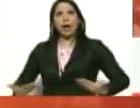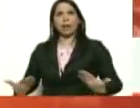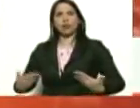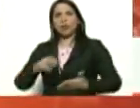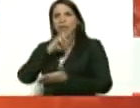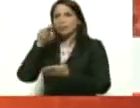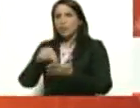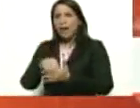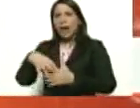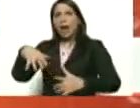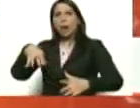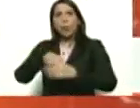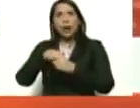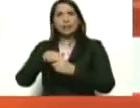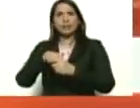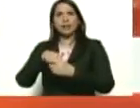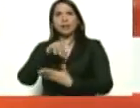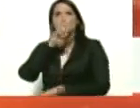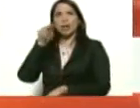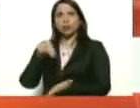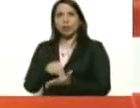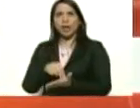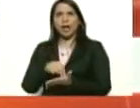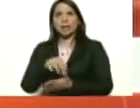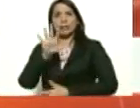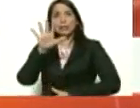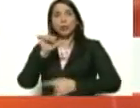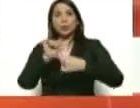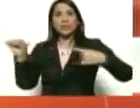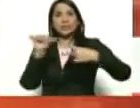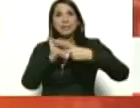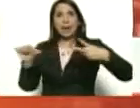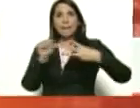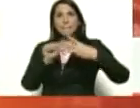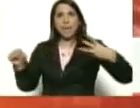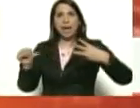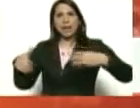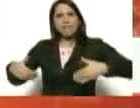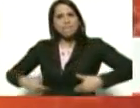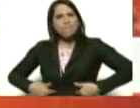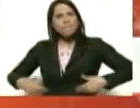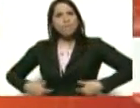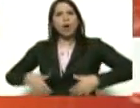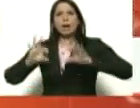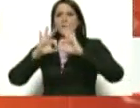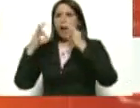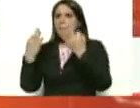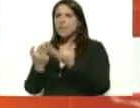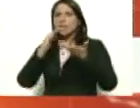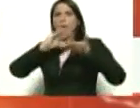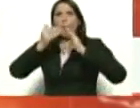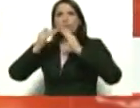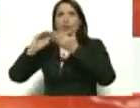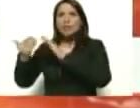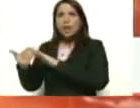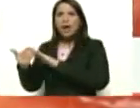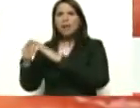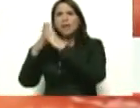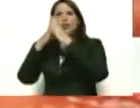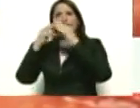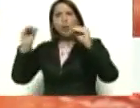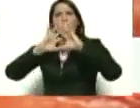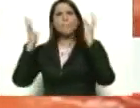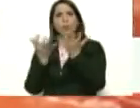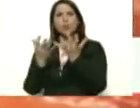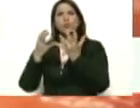cuarentena nacional. Cinco semanas de esfuerzo de la familia, de las comunidades, de todo el mundo,